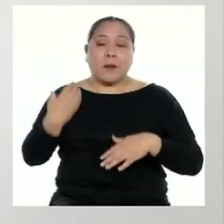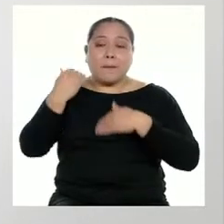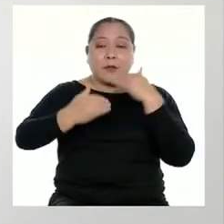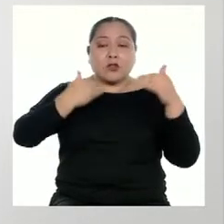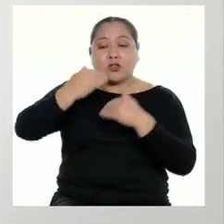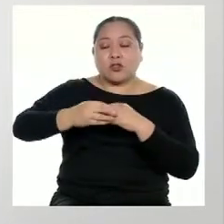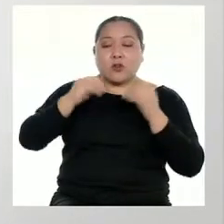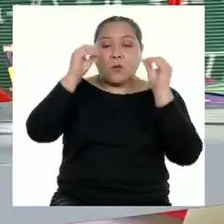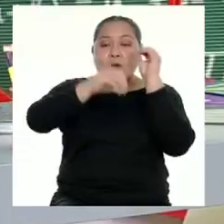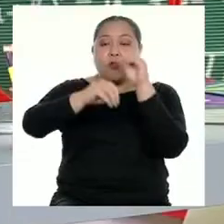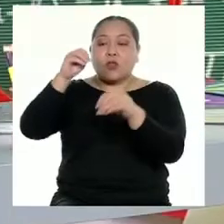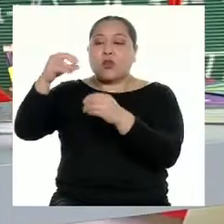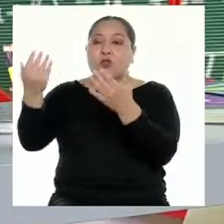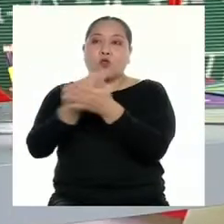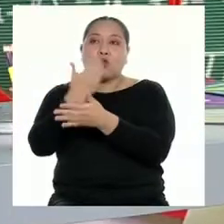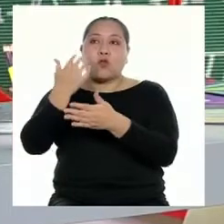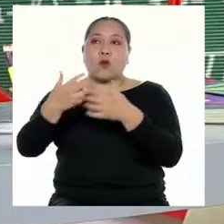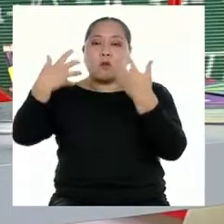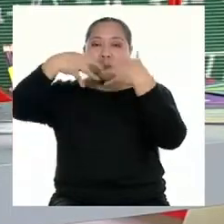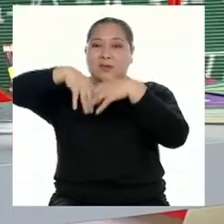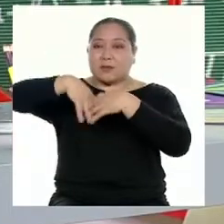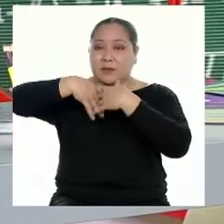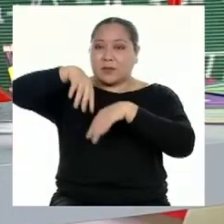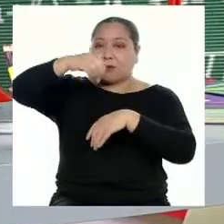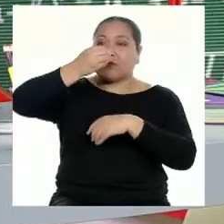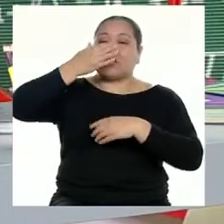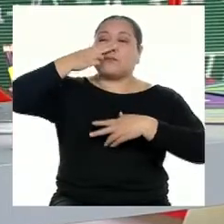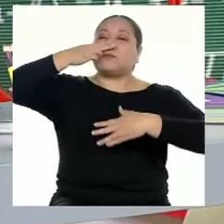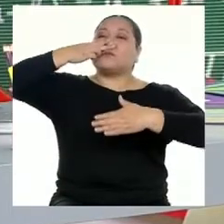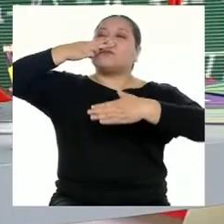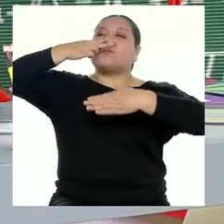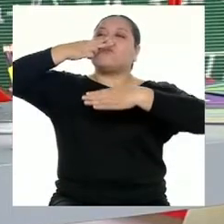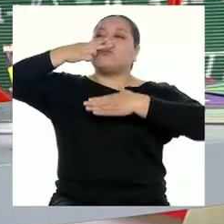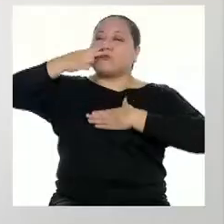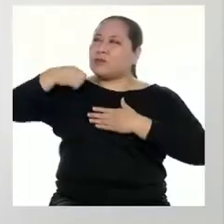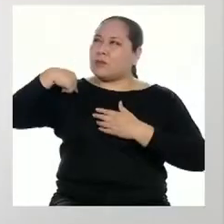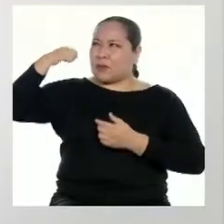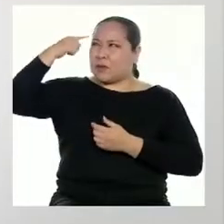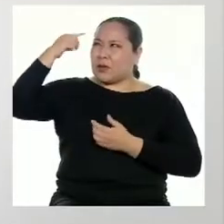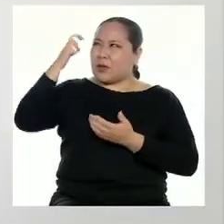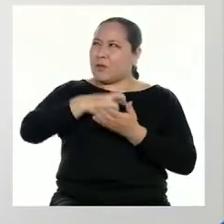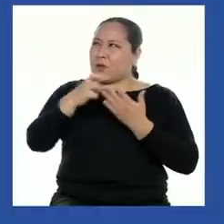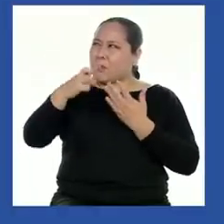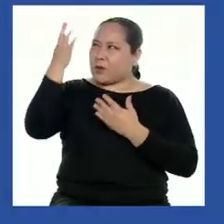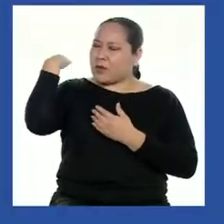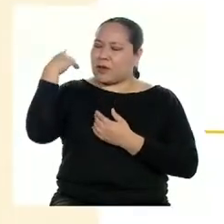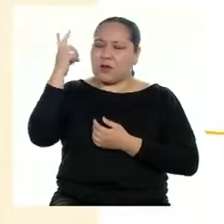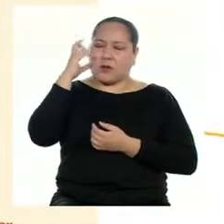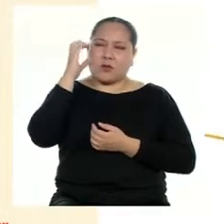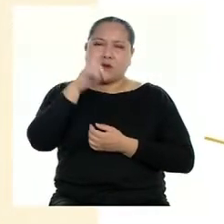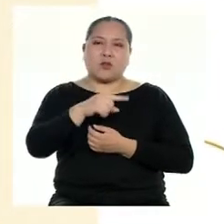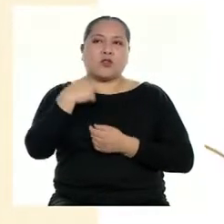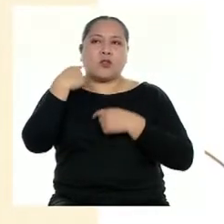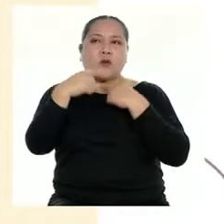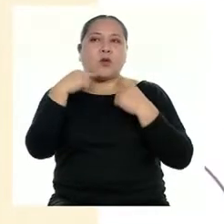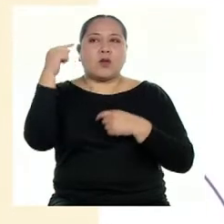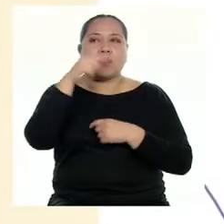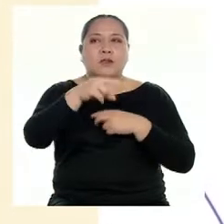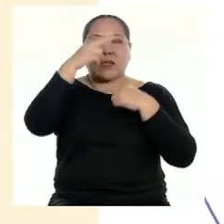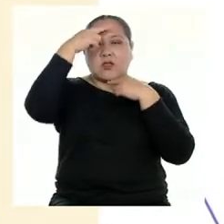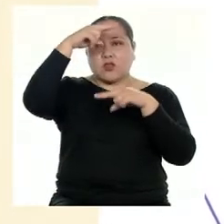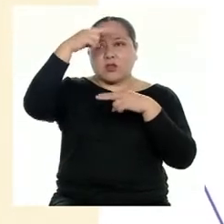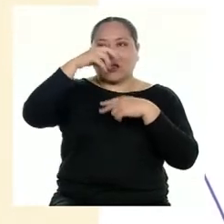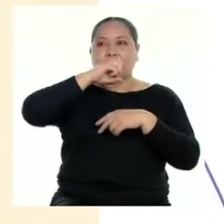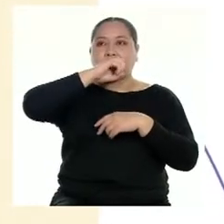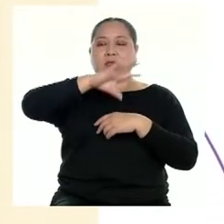nuevas plantas de oxígeno? Por ahí algo escuché. Creo que fue en el programa anterior. Te cuento un poco más. Esta noticia